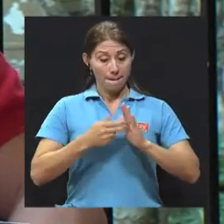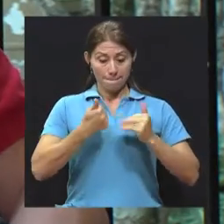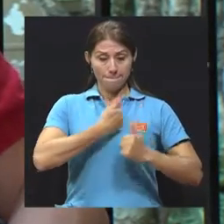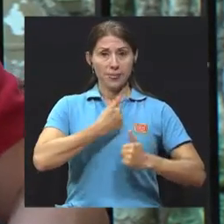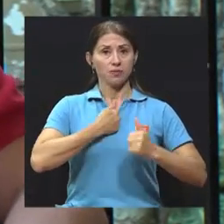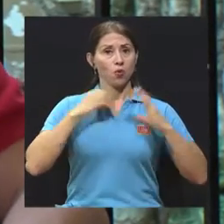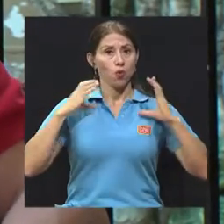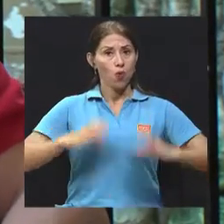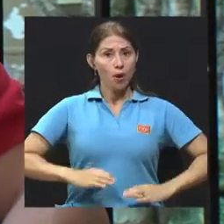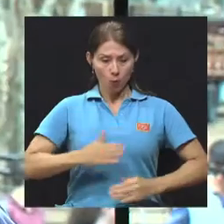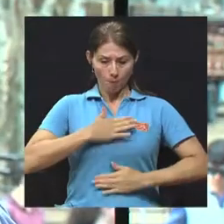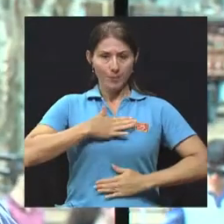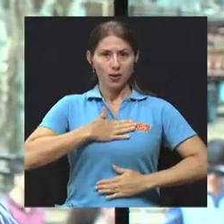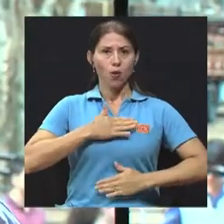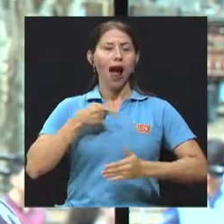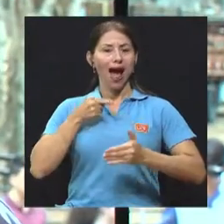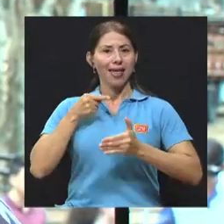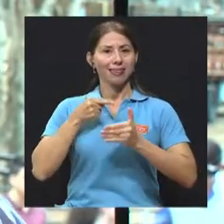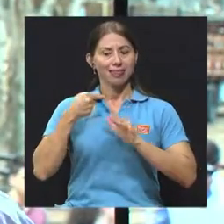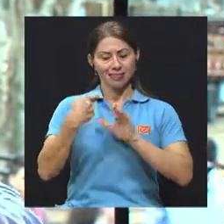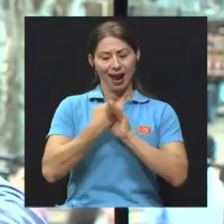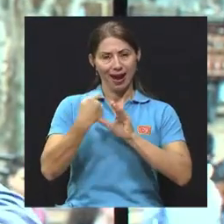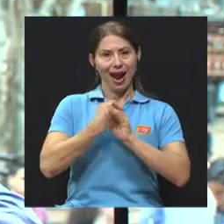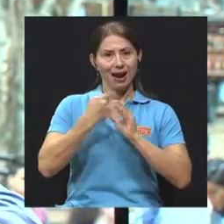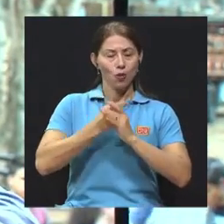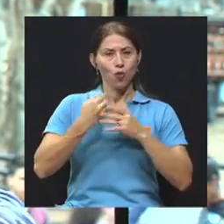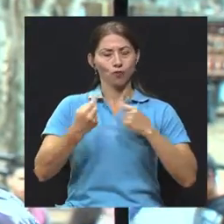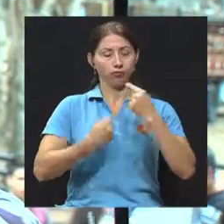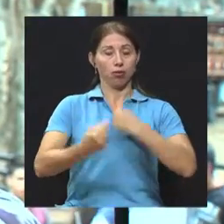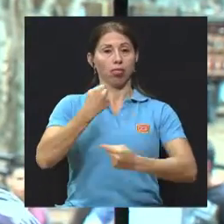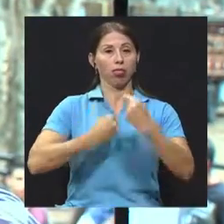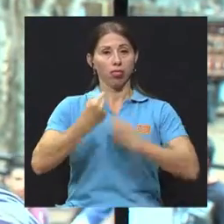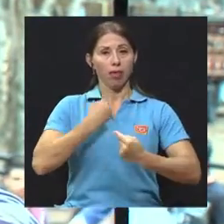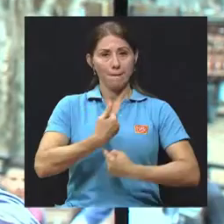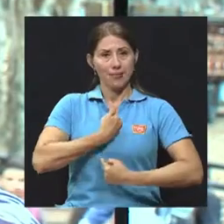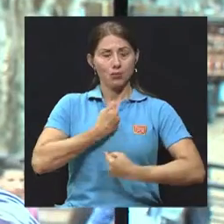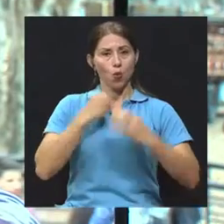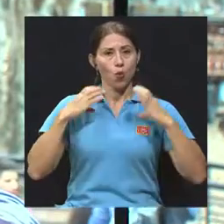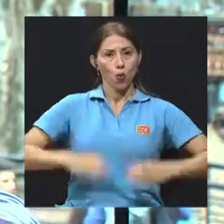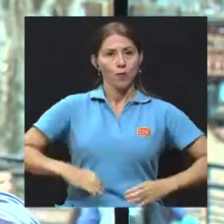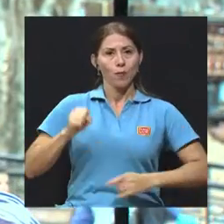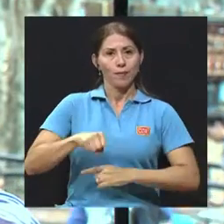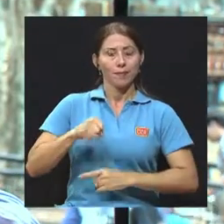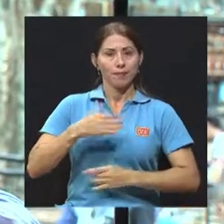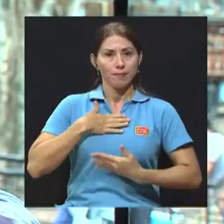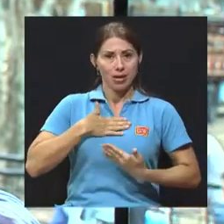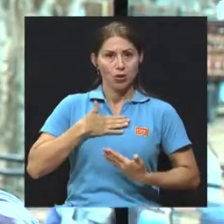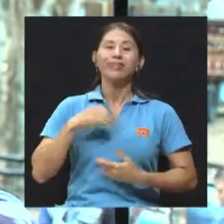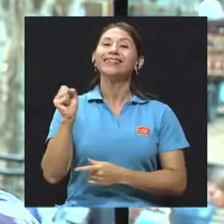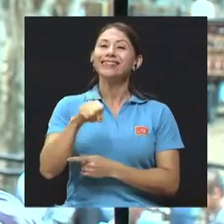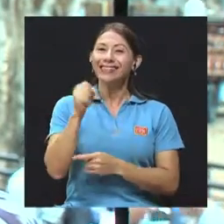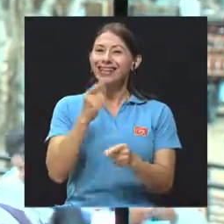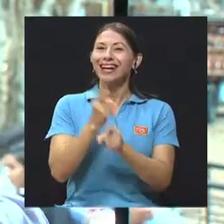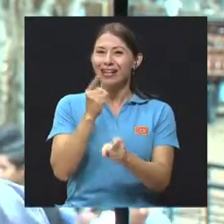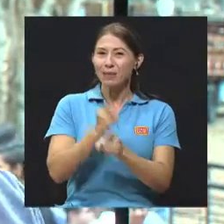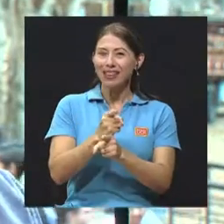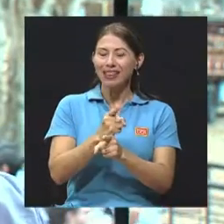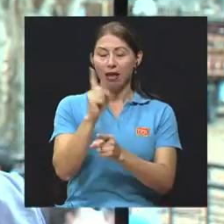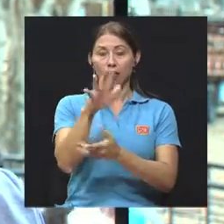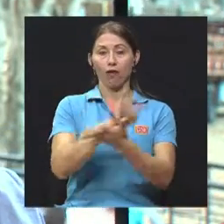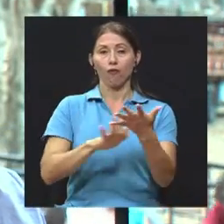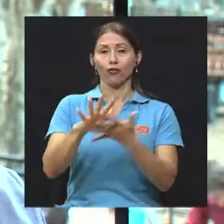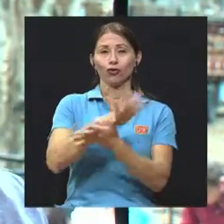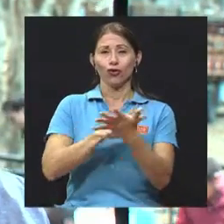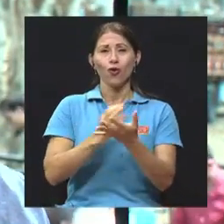cuerpo atacando al mismo cuerpo. Exactamente, hay una confusión, digamos, no es que las personas piensan que es que estoy baja de